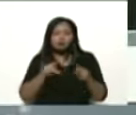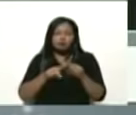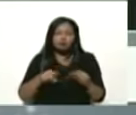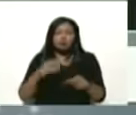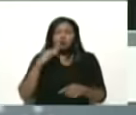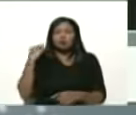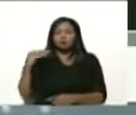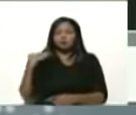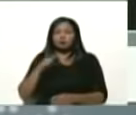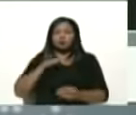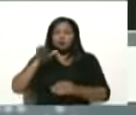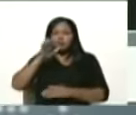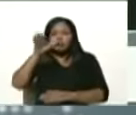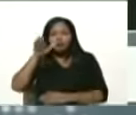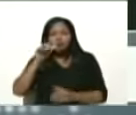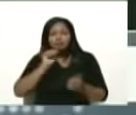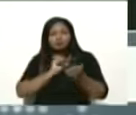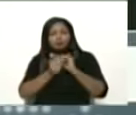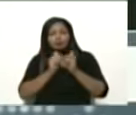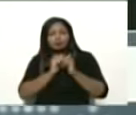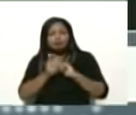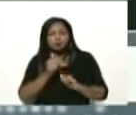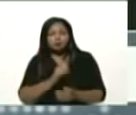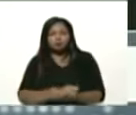barrios, la juventud deportista,